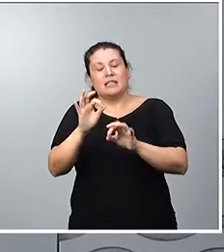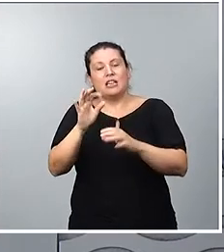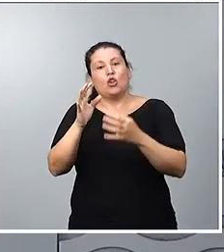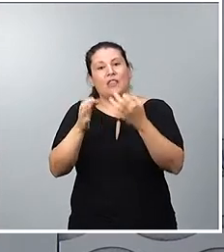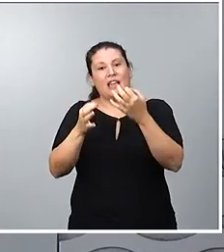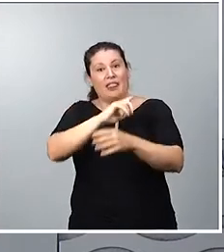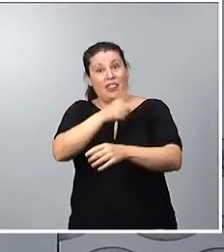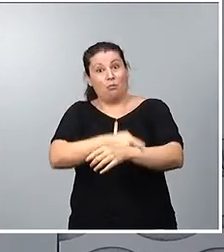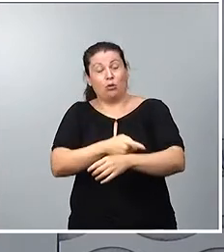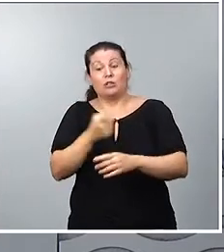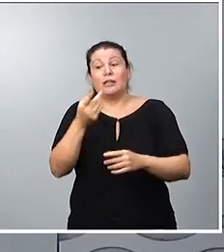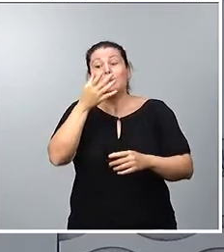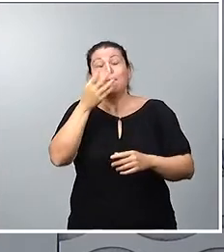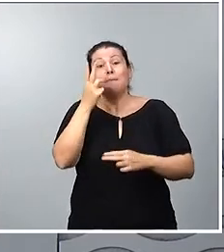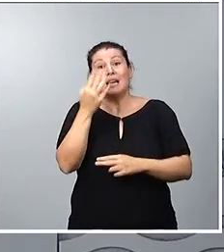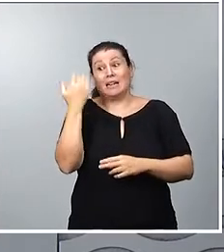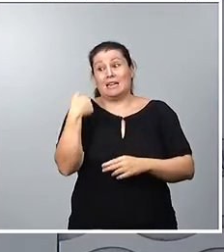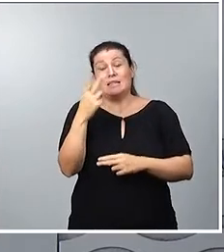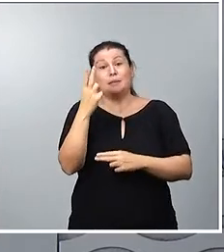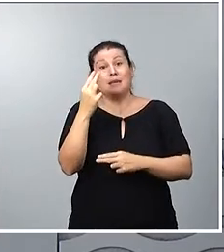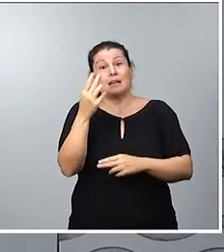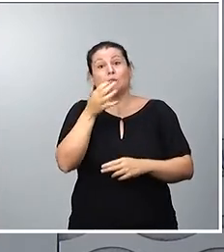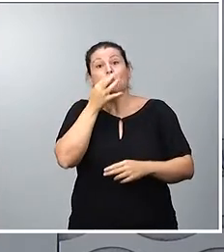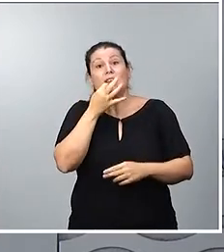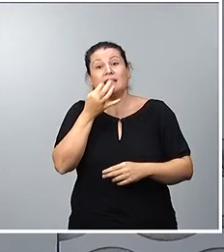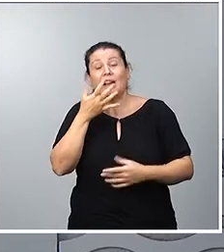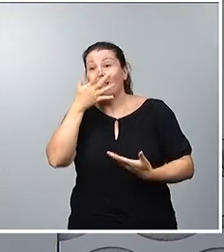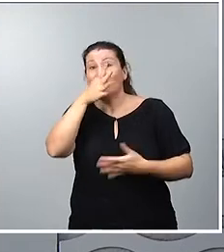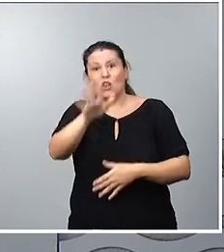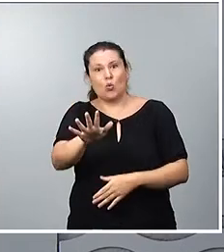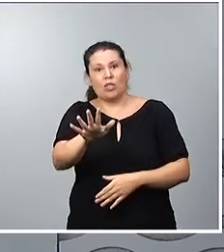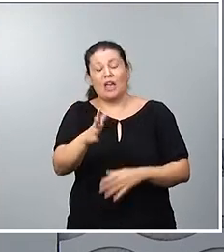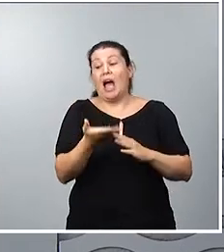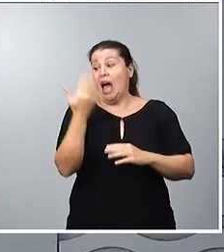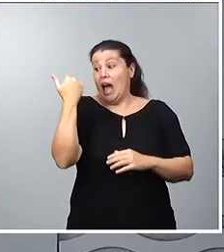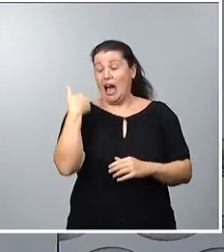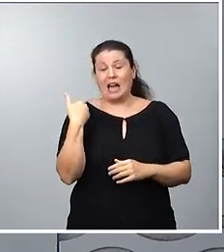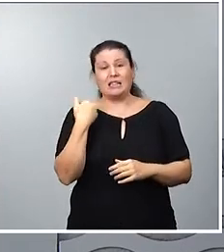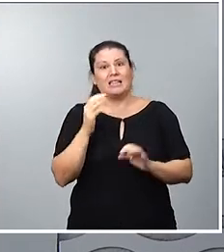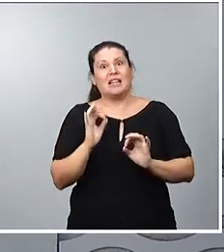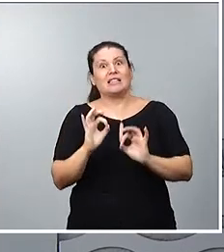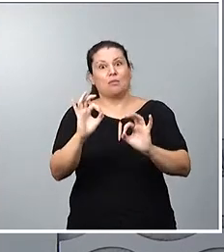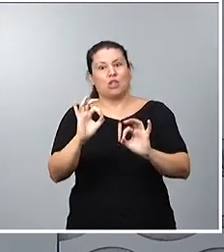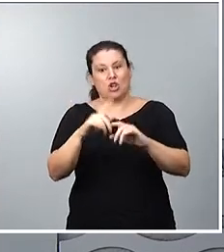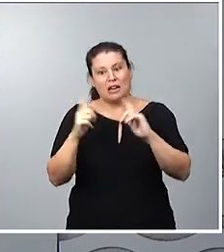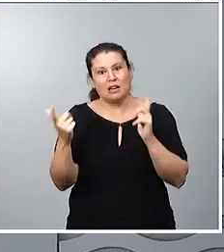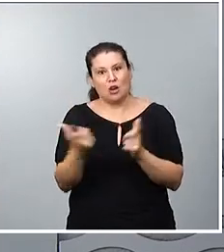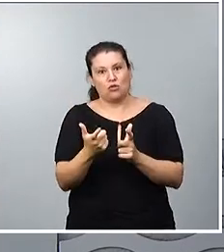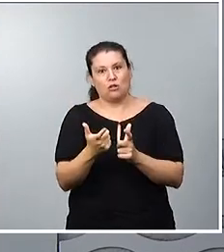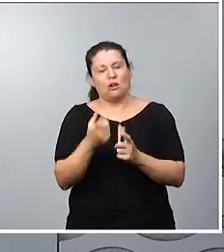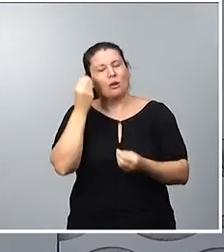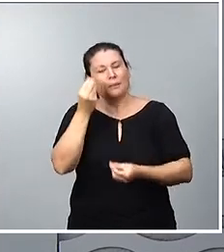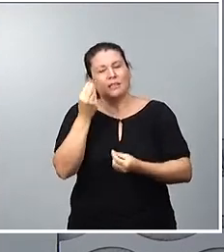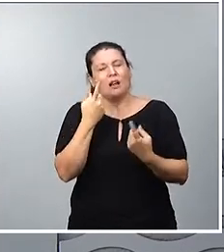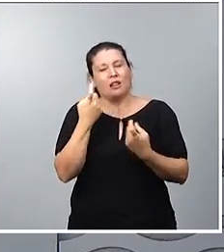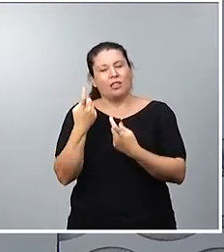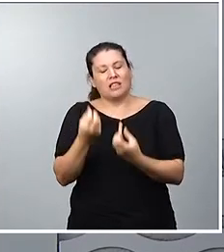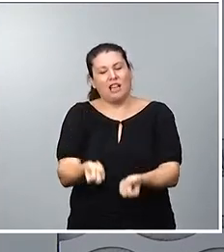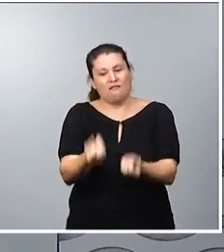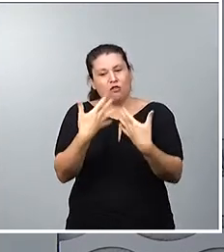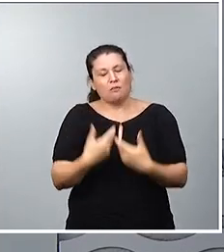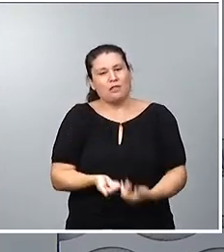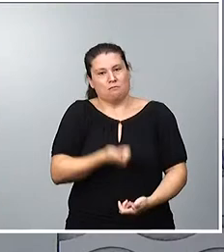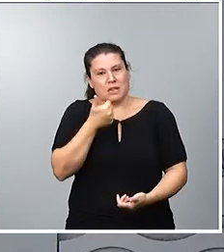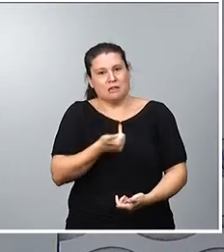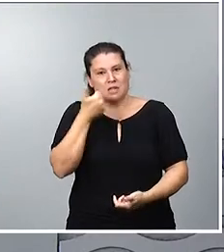viernes por la tarde, que de forma excepcional se reúne ayer, que considera que necesita más información y el